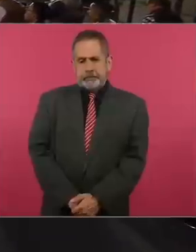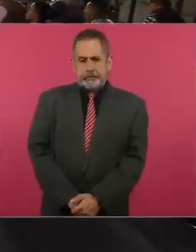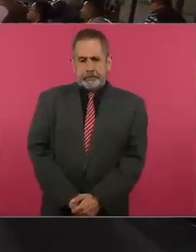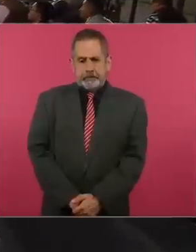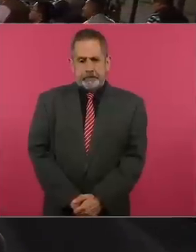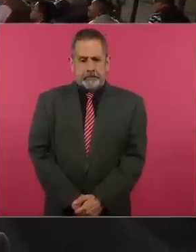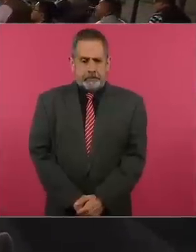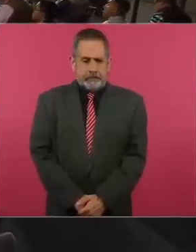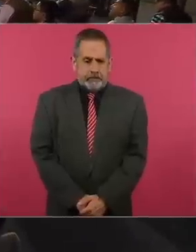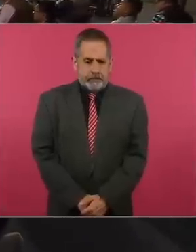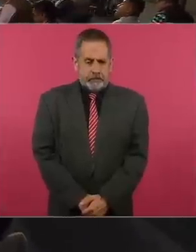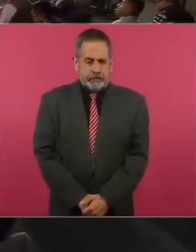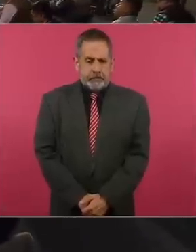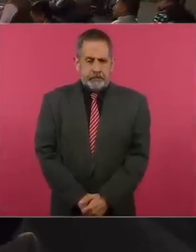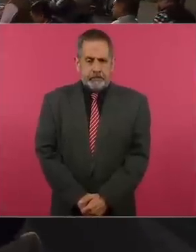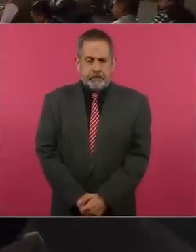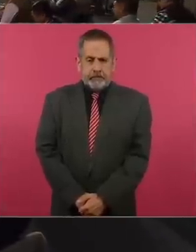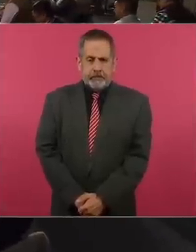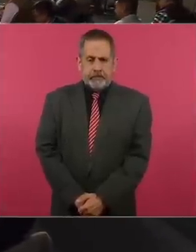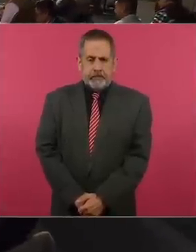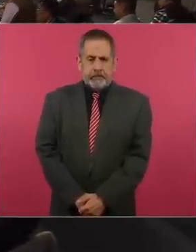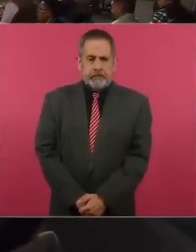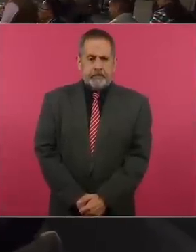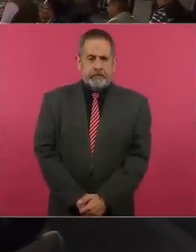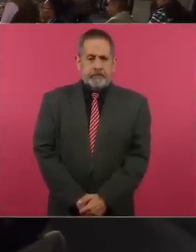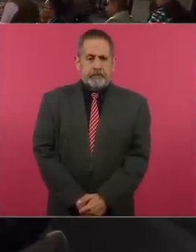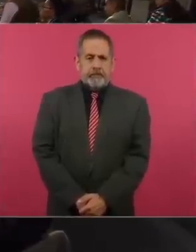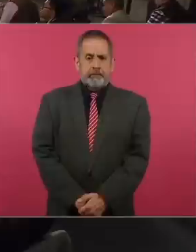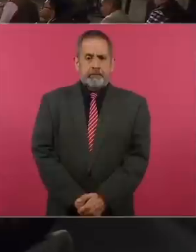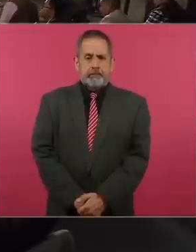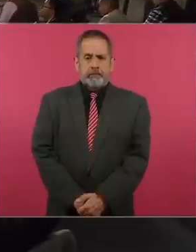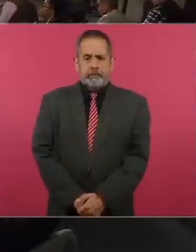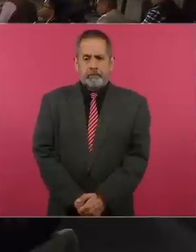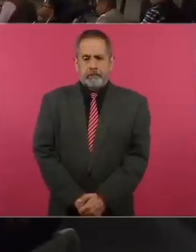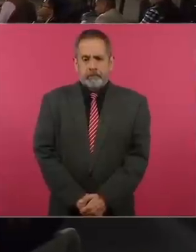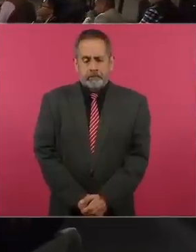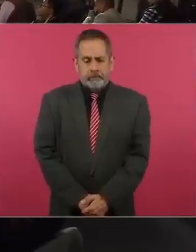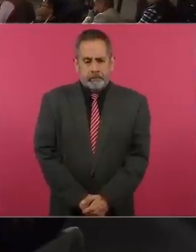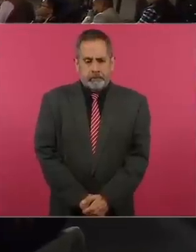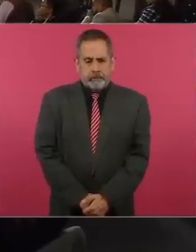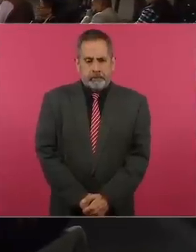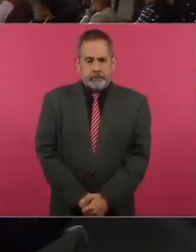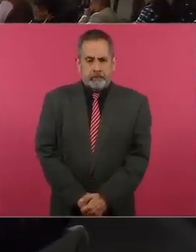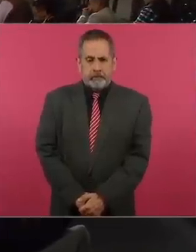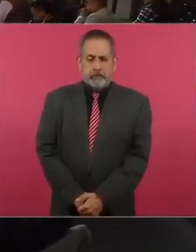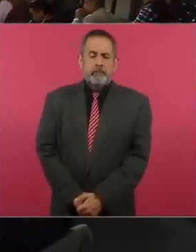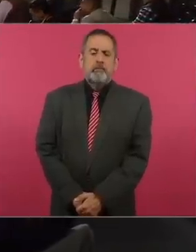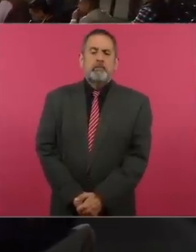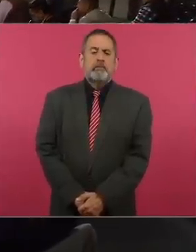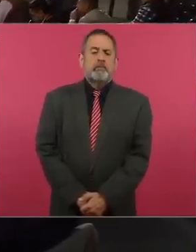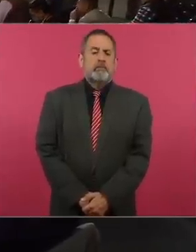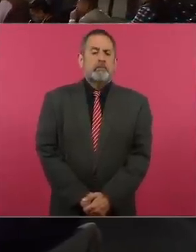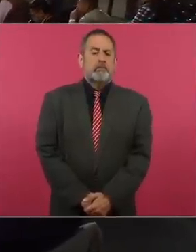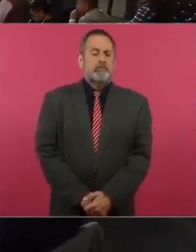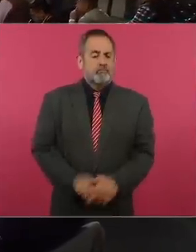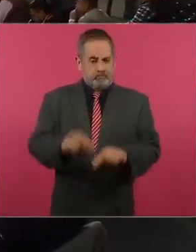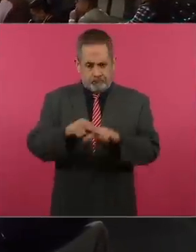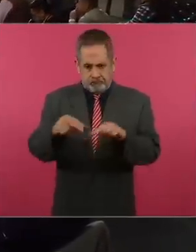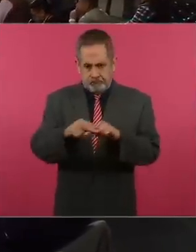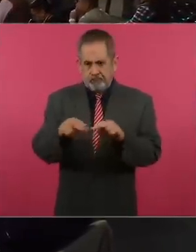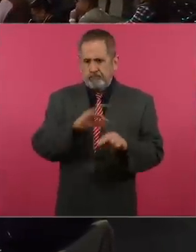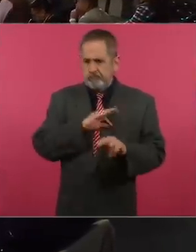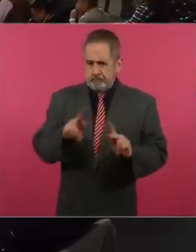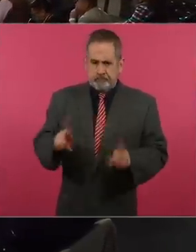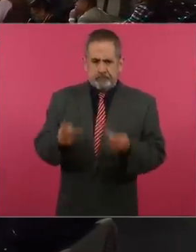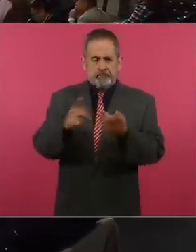mexicano. La venta de boletos estamos considerando que a partir del mes que